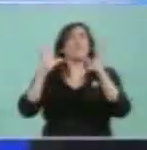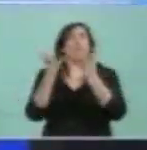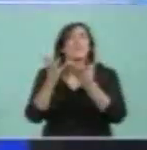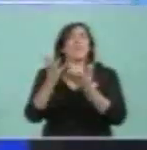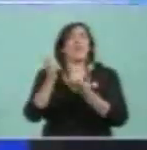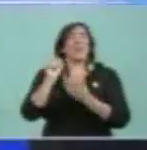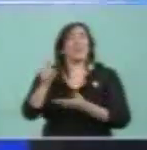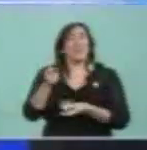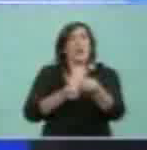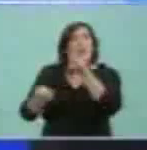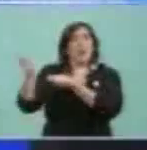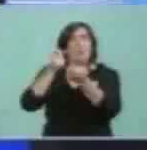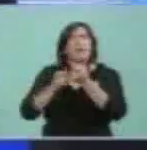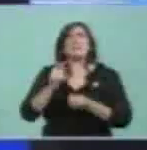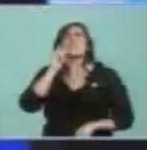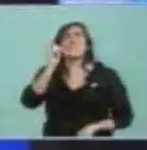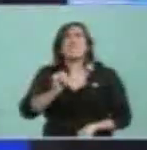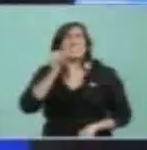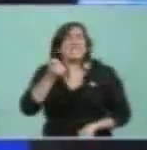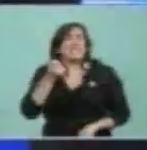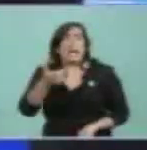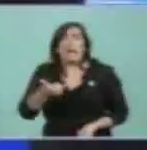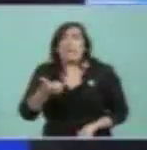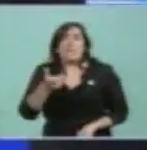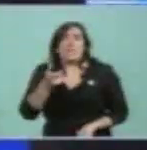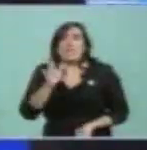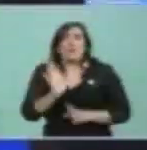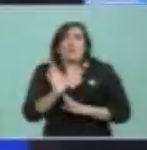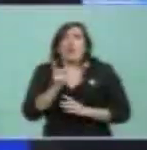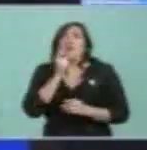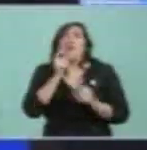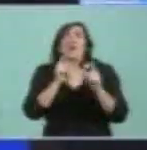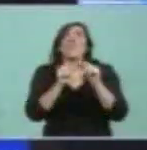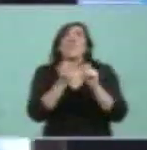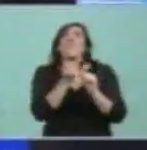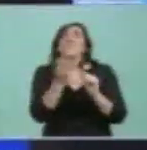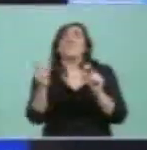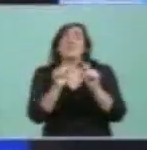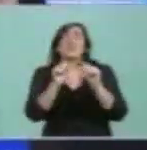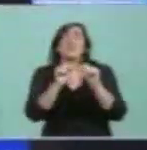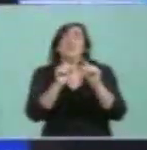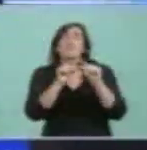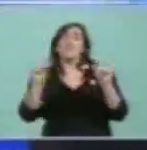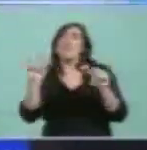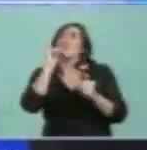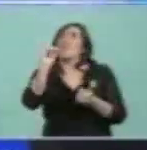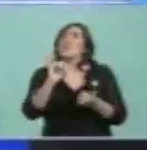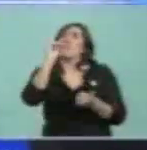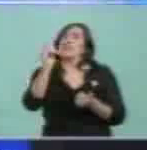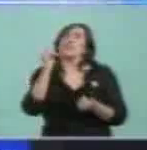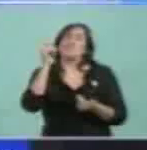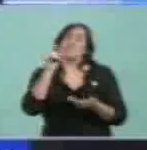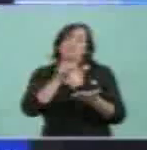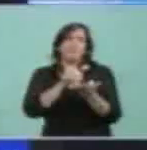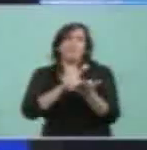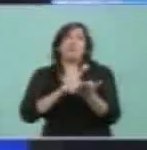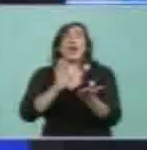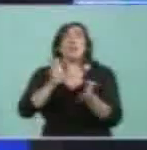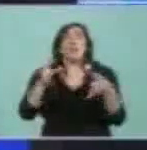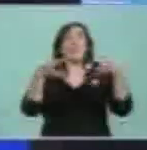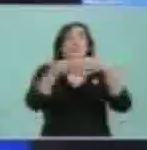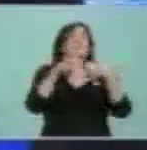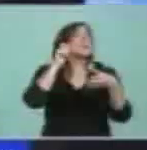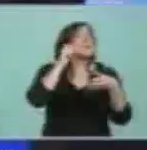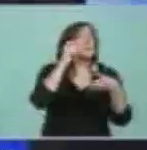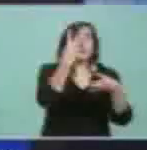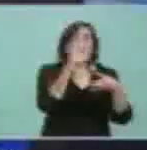cifras claras, brutales casi, de nuestro comercio, donde somos en el G20,